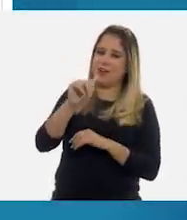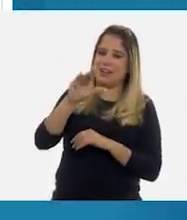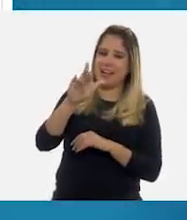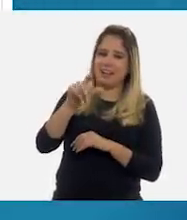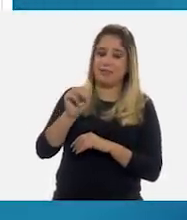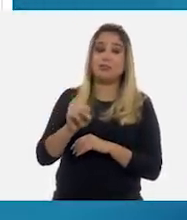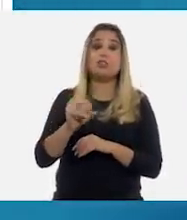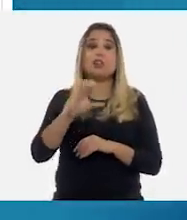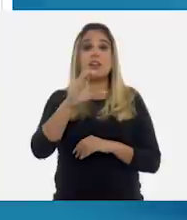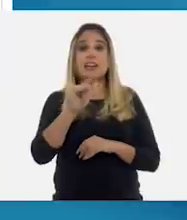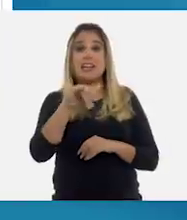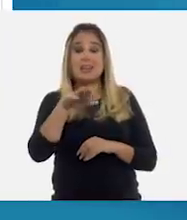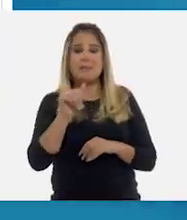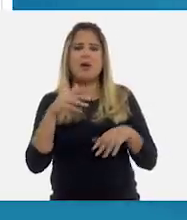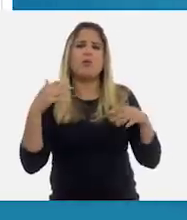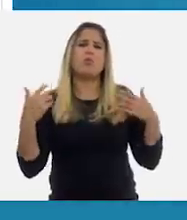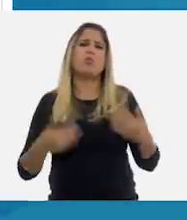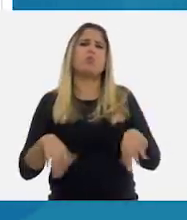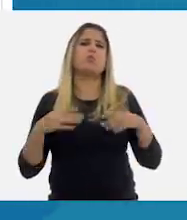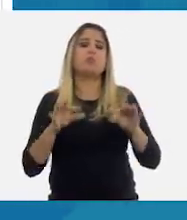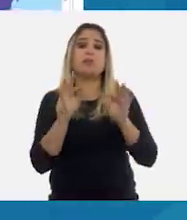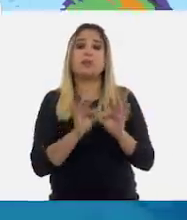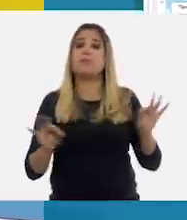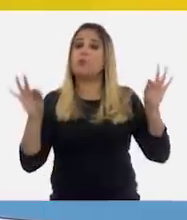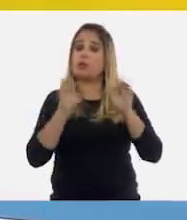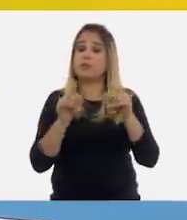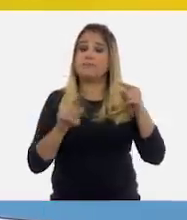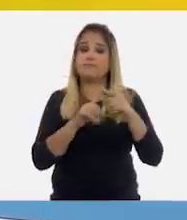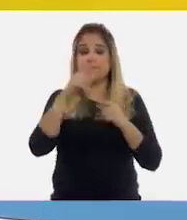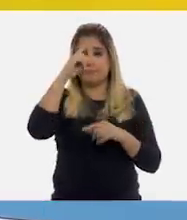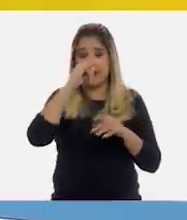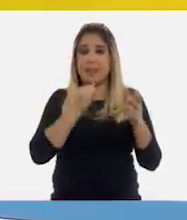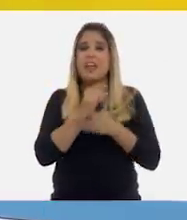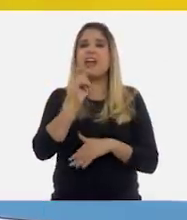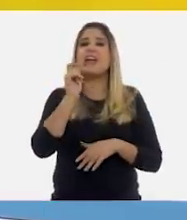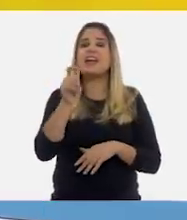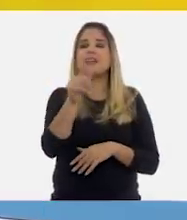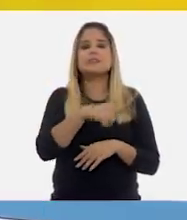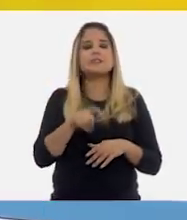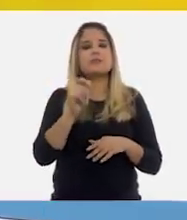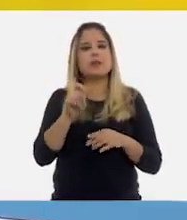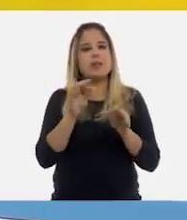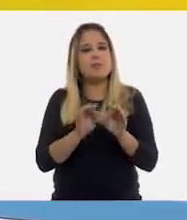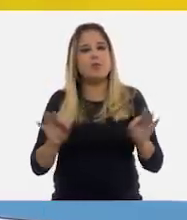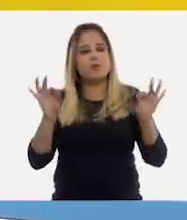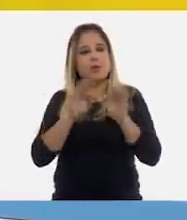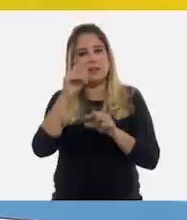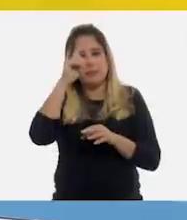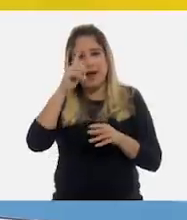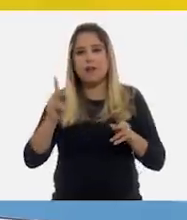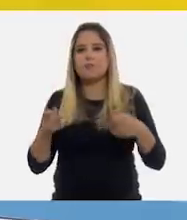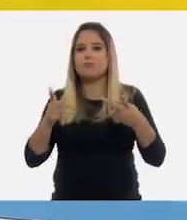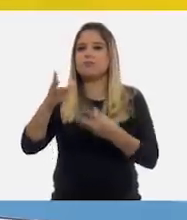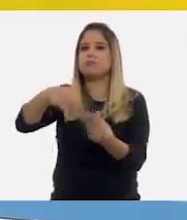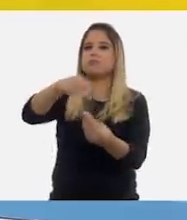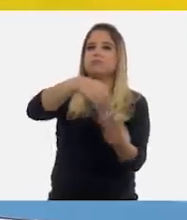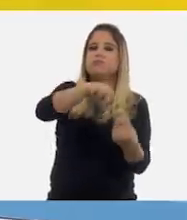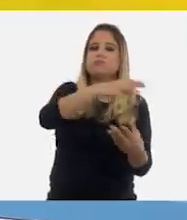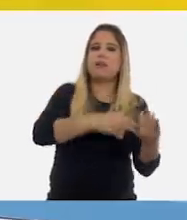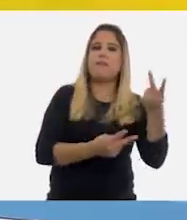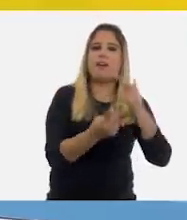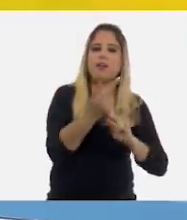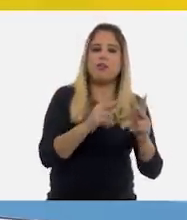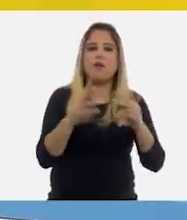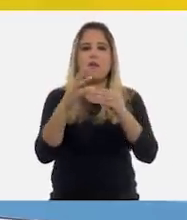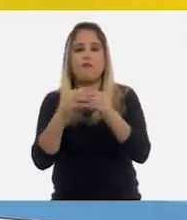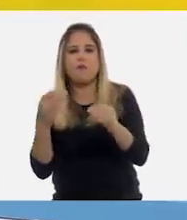El clima es un factor que determina de una manera muy importante la distribución de la vegetación y de